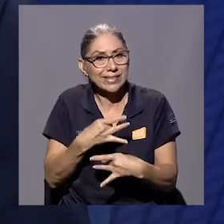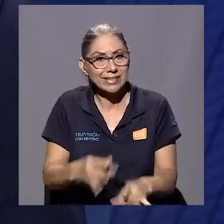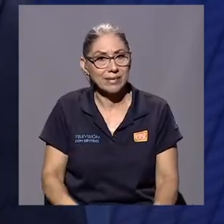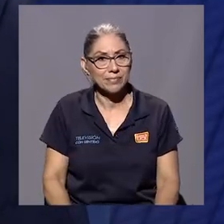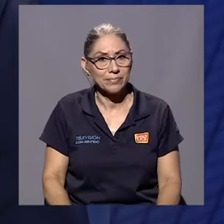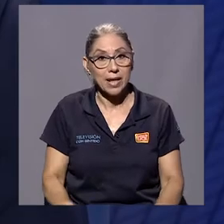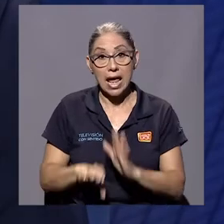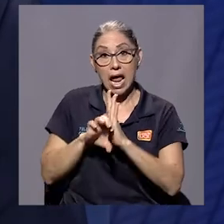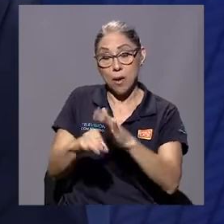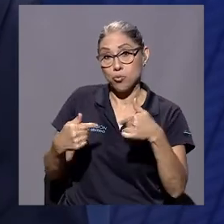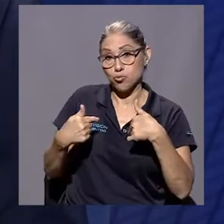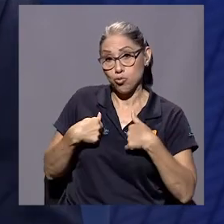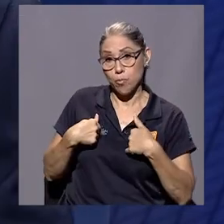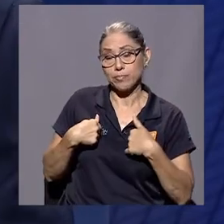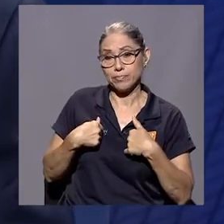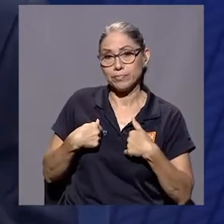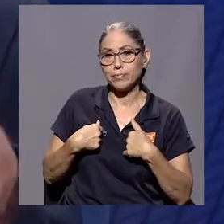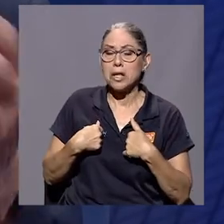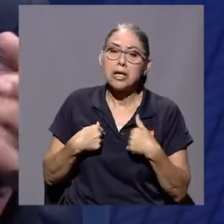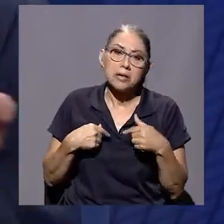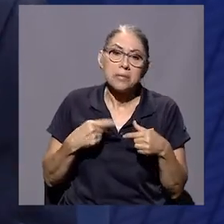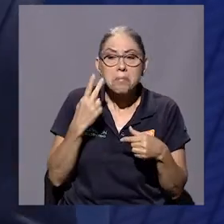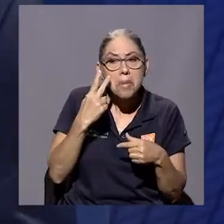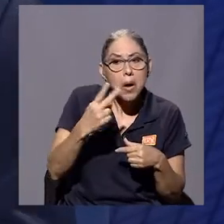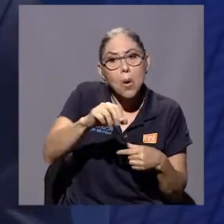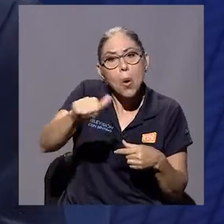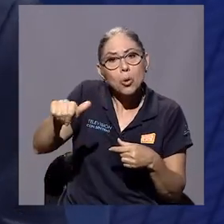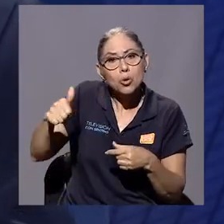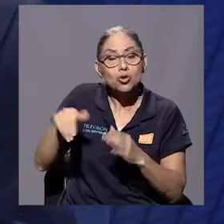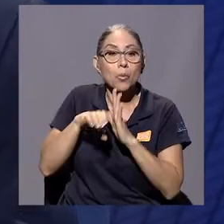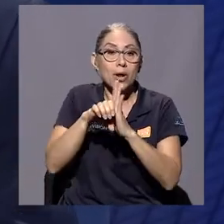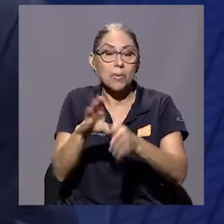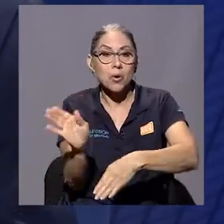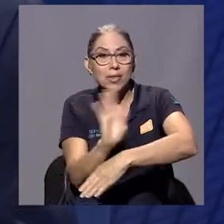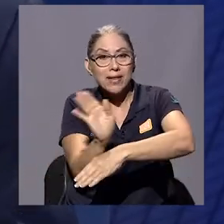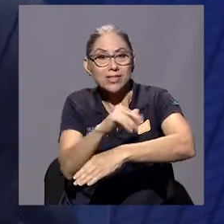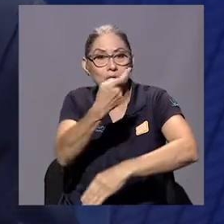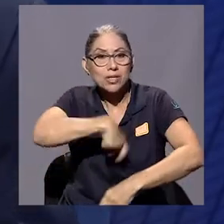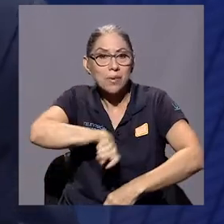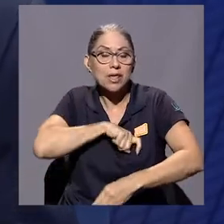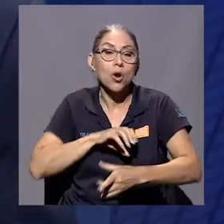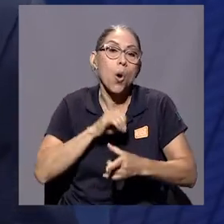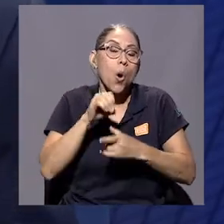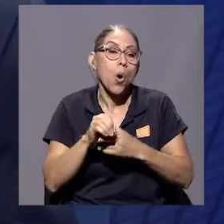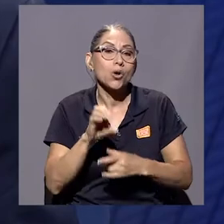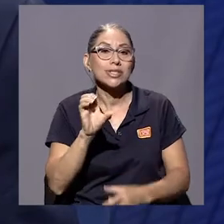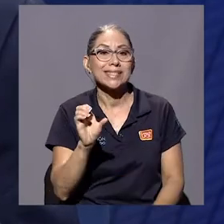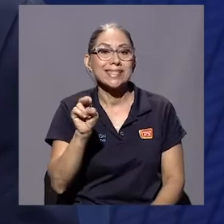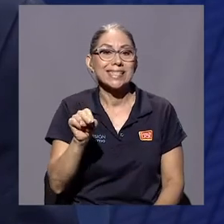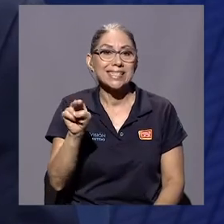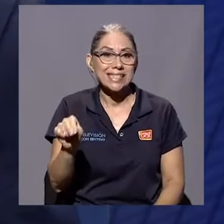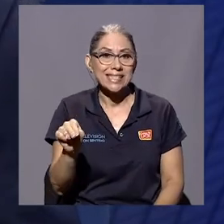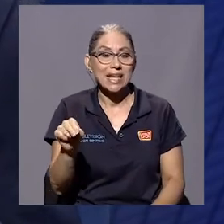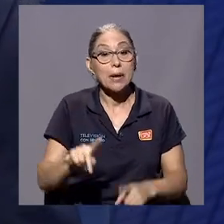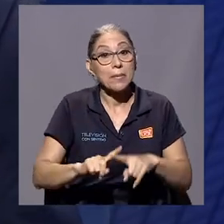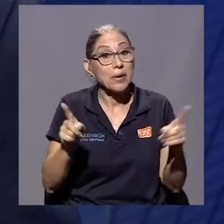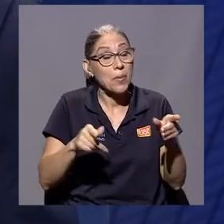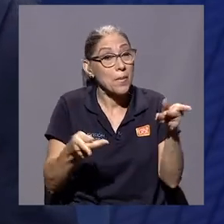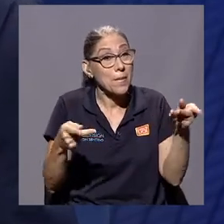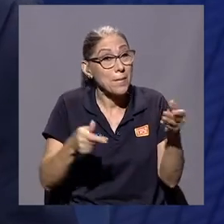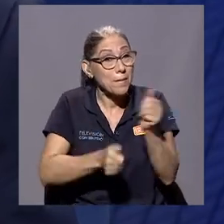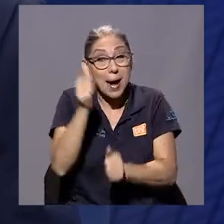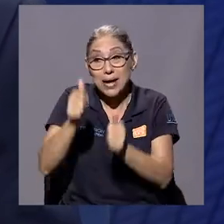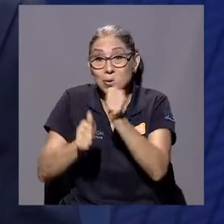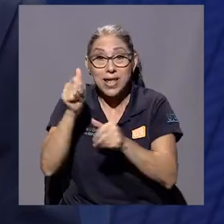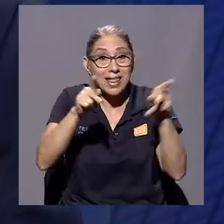Yo en el caso particular mío lo complemento viendo otros canales como Televisión Española o CNN y cosas así, pero la mayoría de la gente